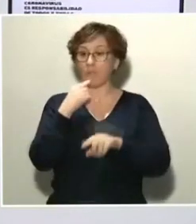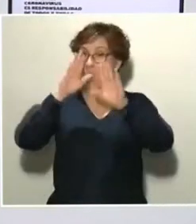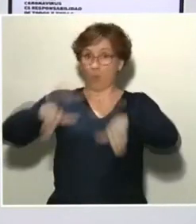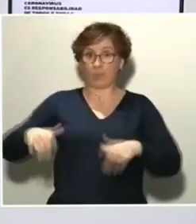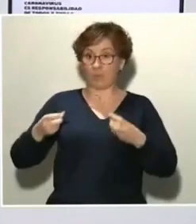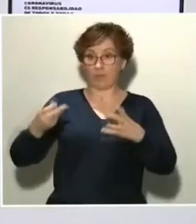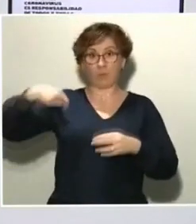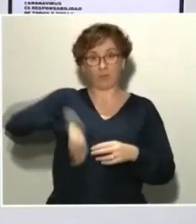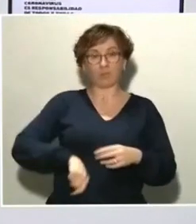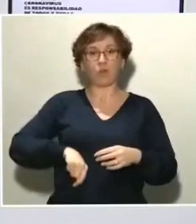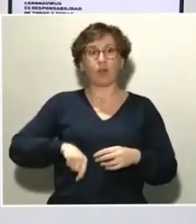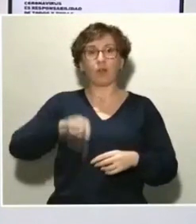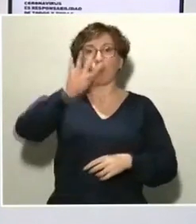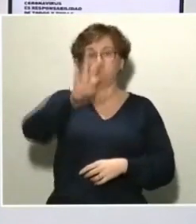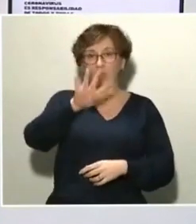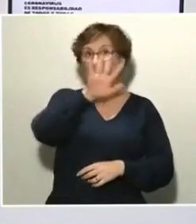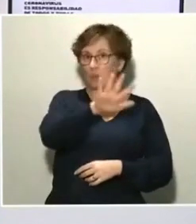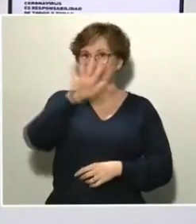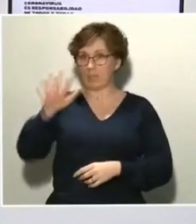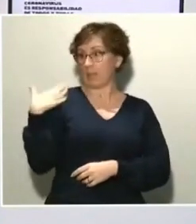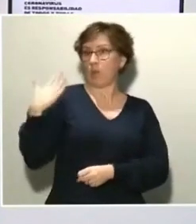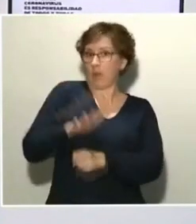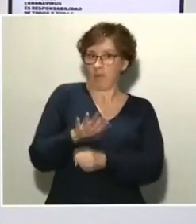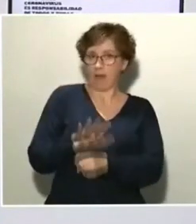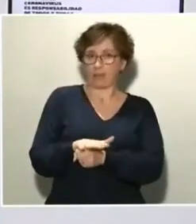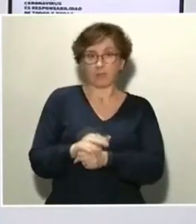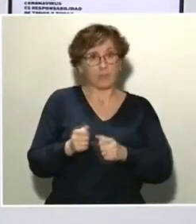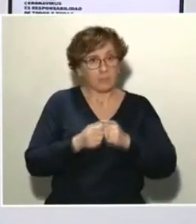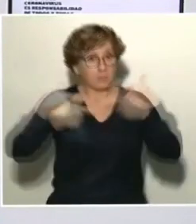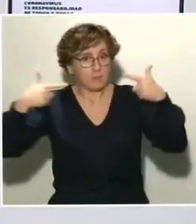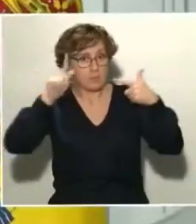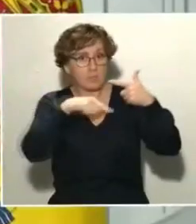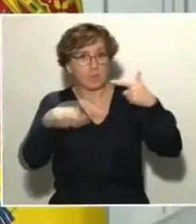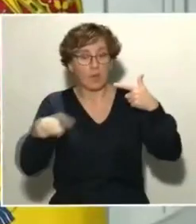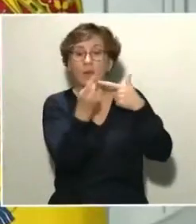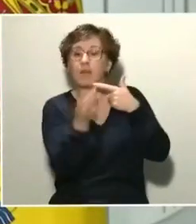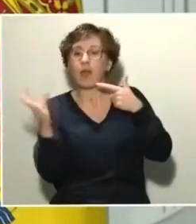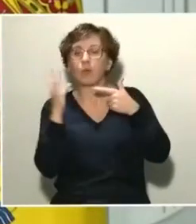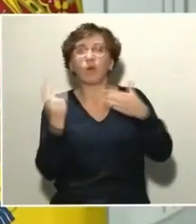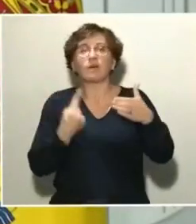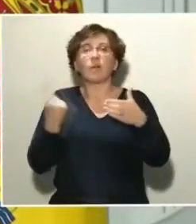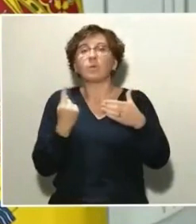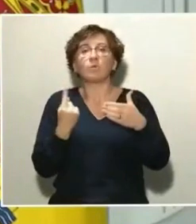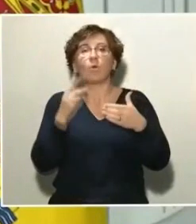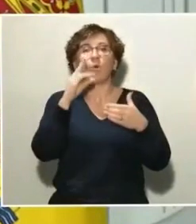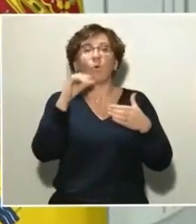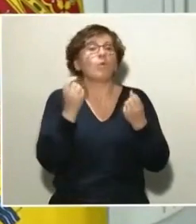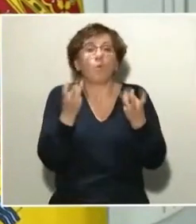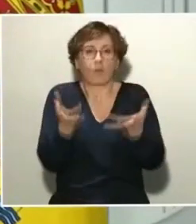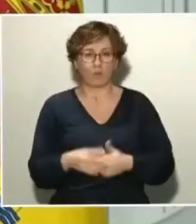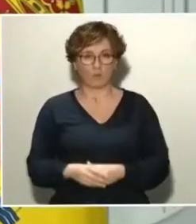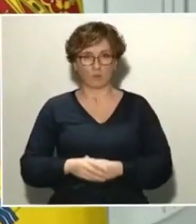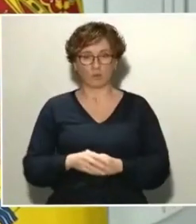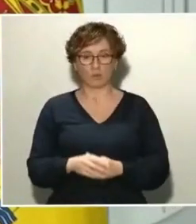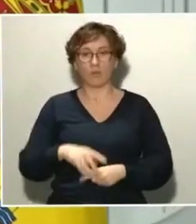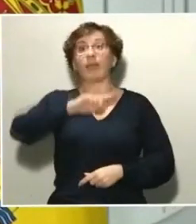455? Dada el martes, ¿ha crecido el número? ¿Cuántos de ellos están en aislamiento o en la UCI? Y también plantea una circunstancia